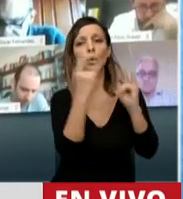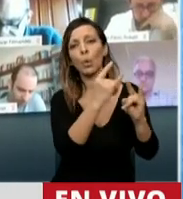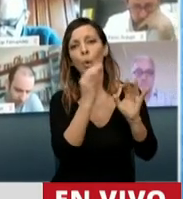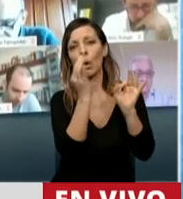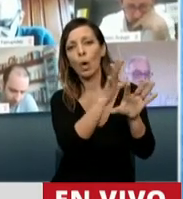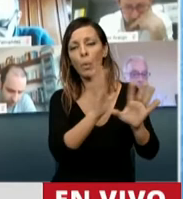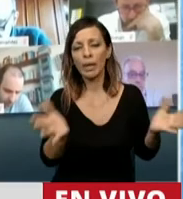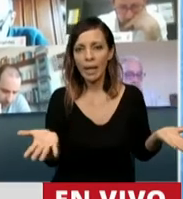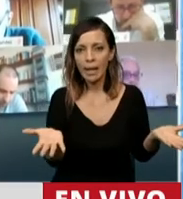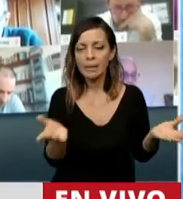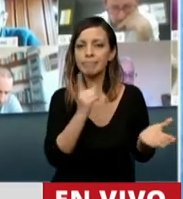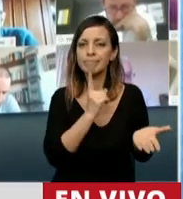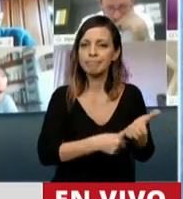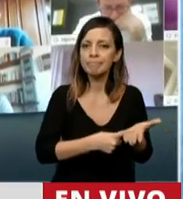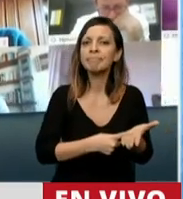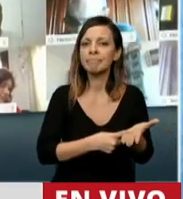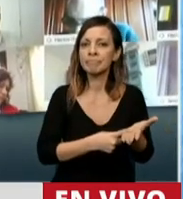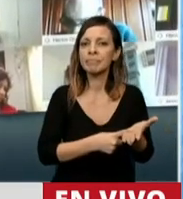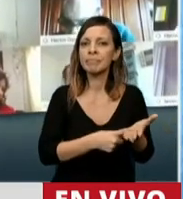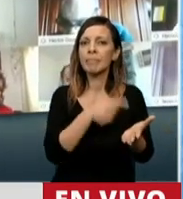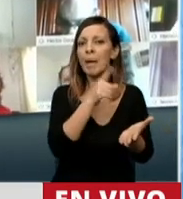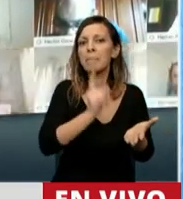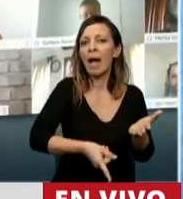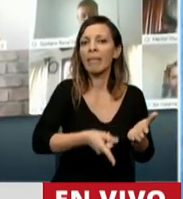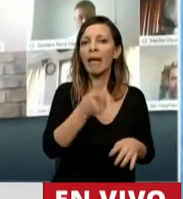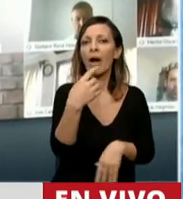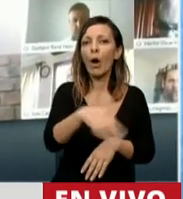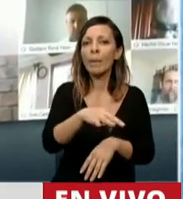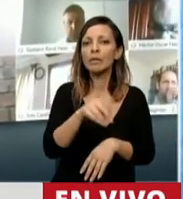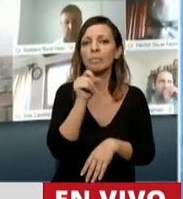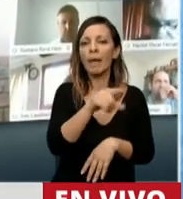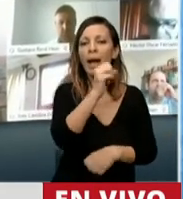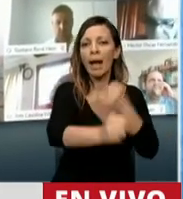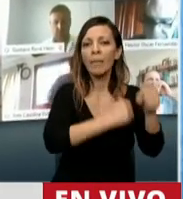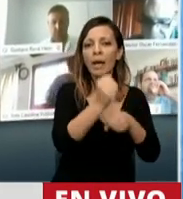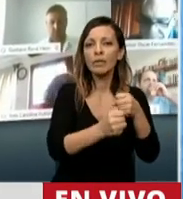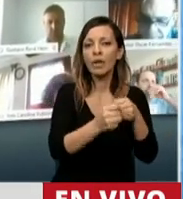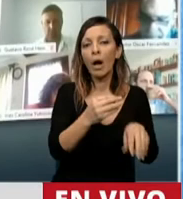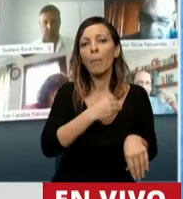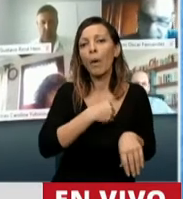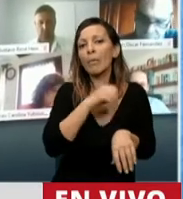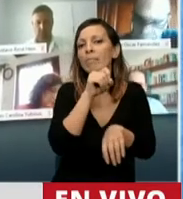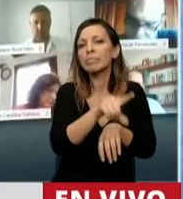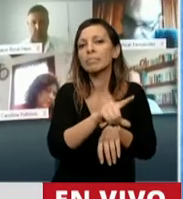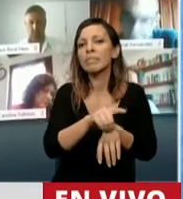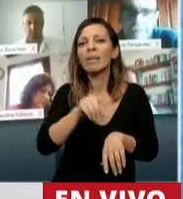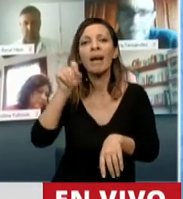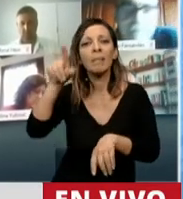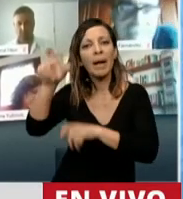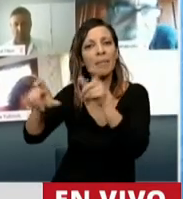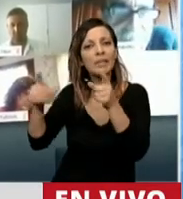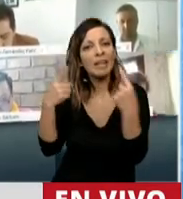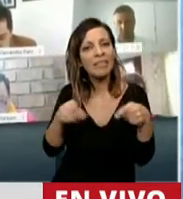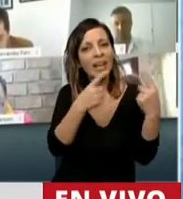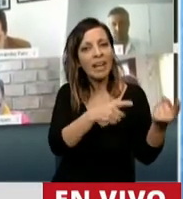establecerlo en forma obligatoria para las grandes empresas y a voluntad del fisco para las demás, siendo